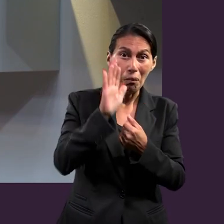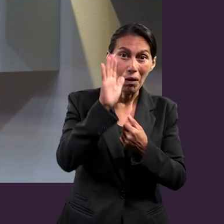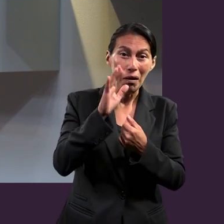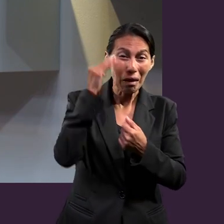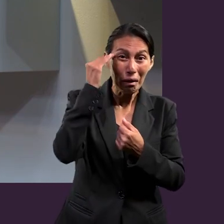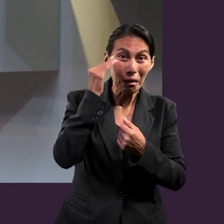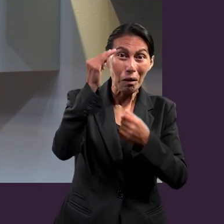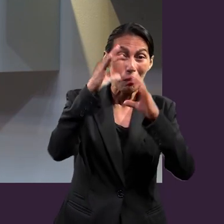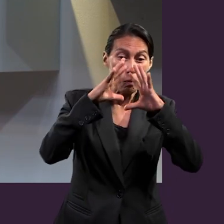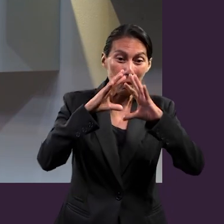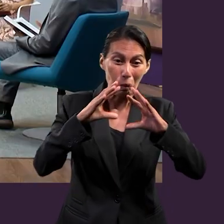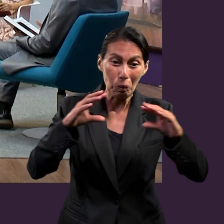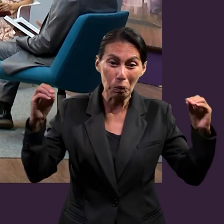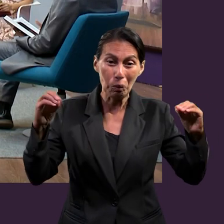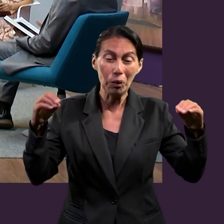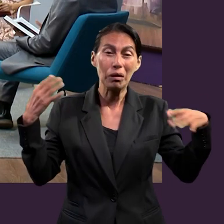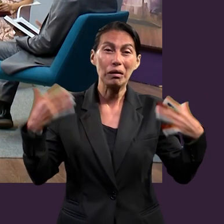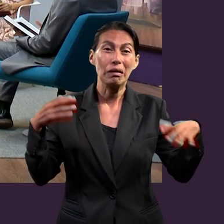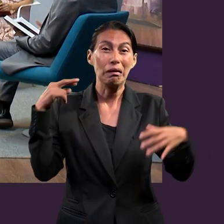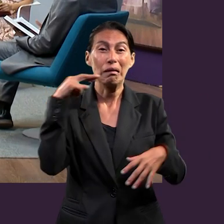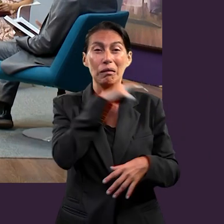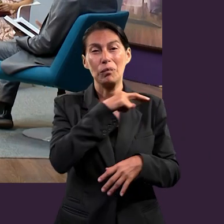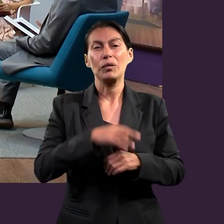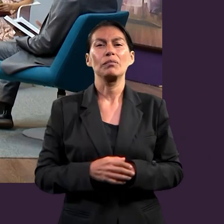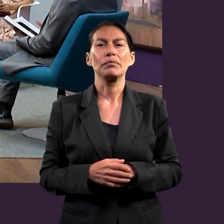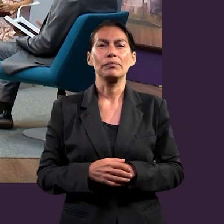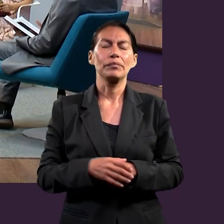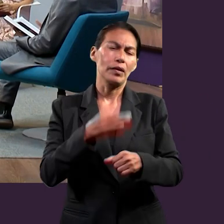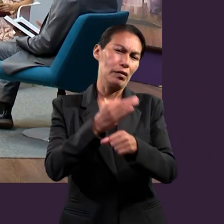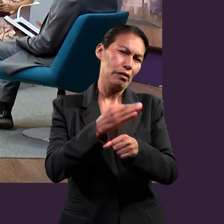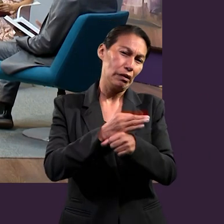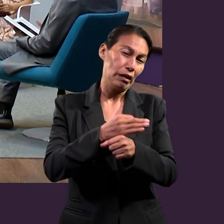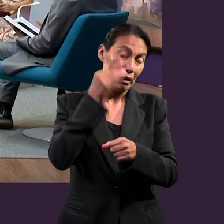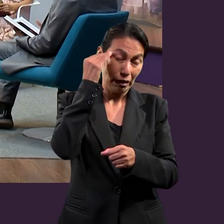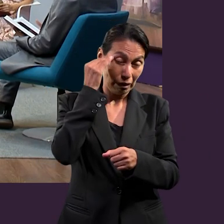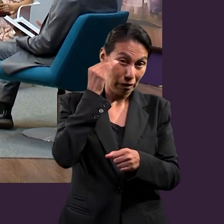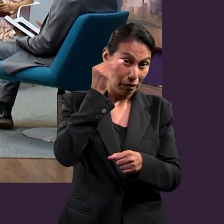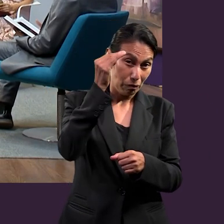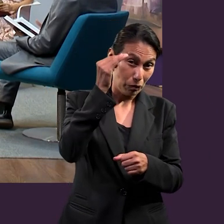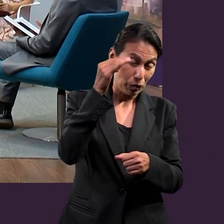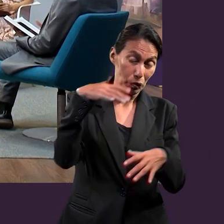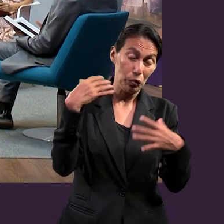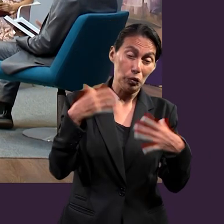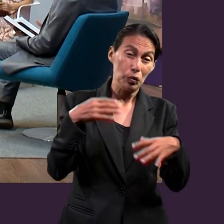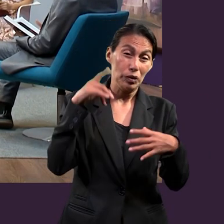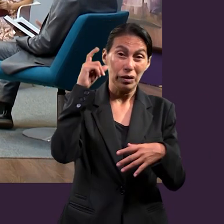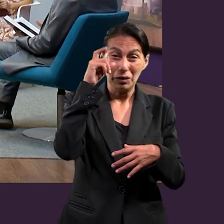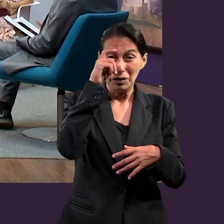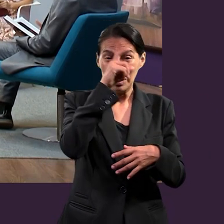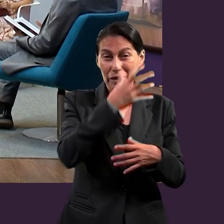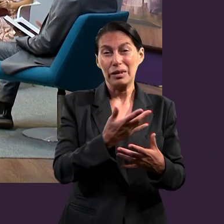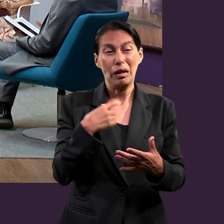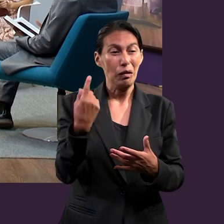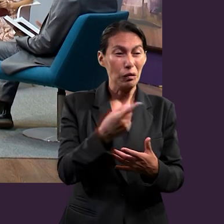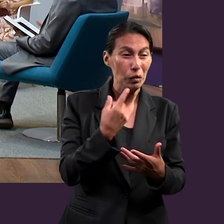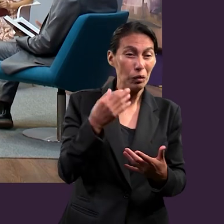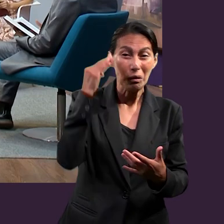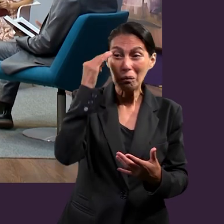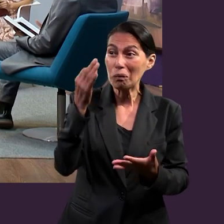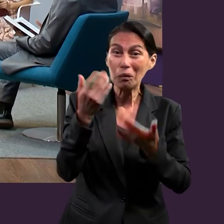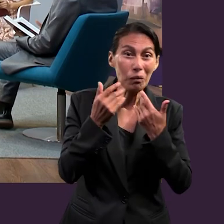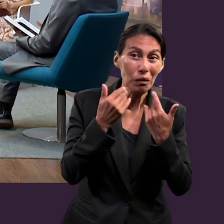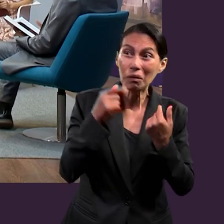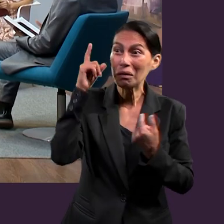Pareciera que nuestro tiempo que estamos viviendo, nuestra época, perdón la redundancia de tiempo, es en lo que más estamos batallando para